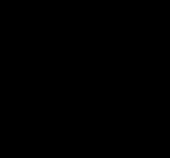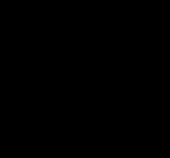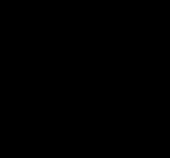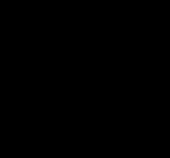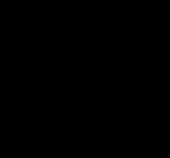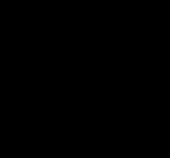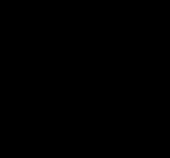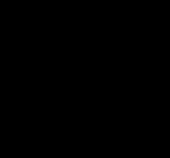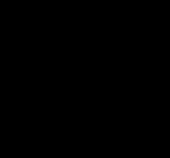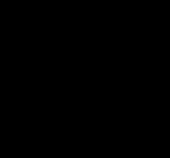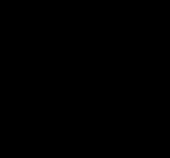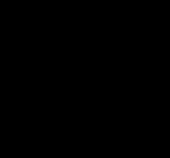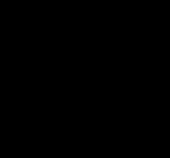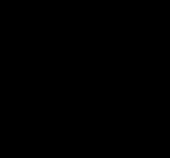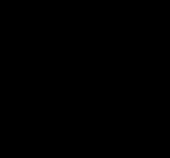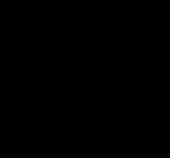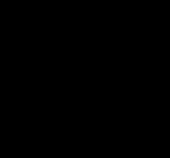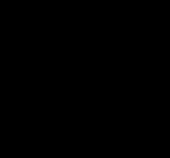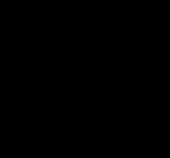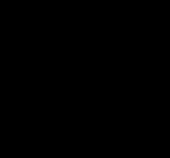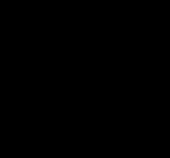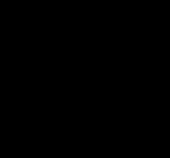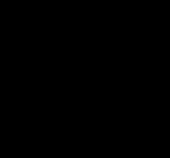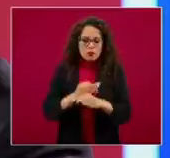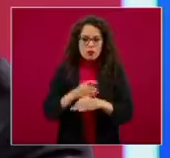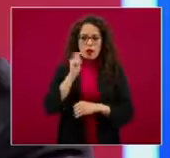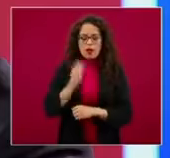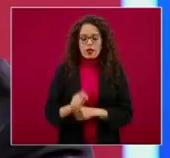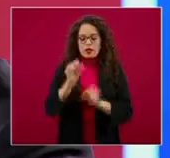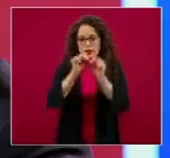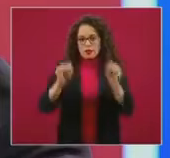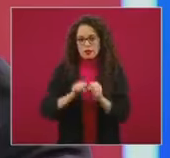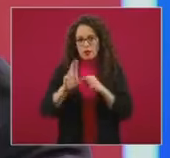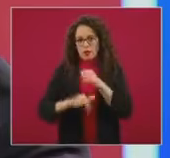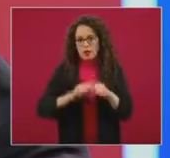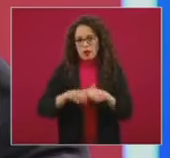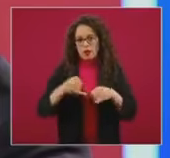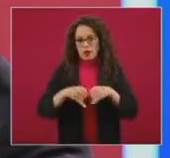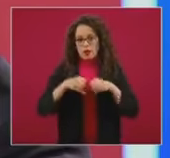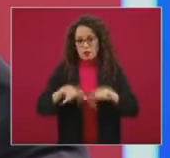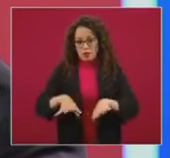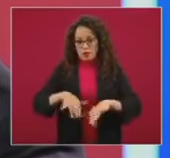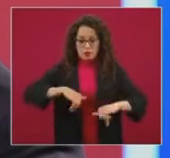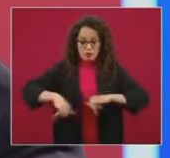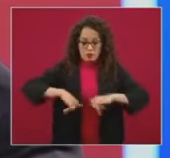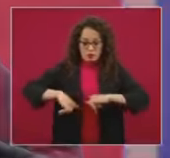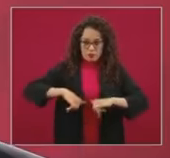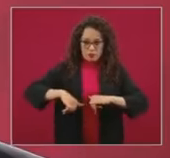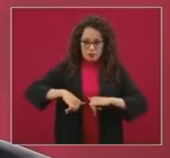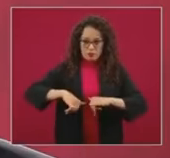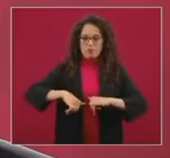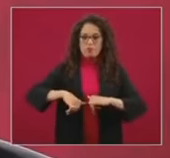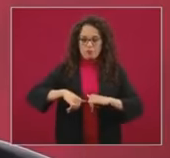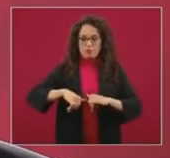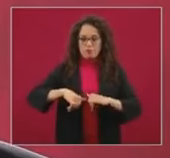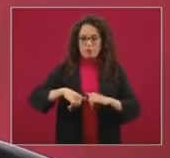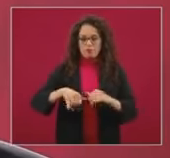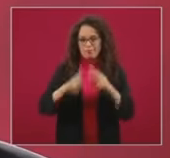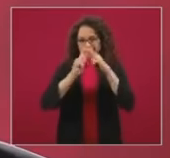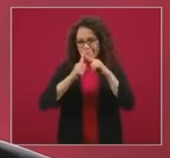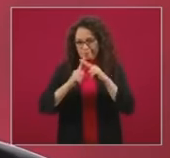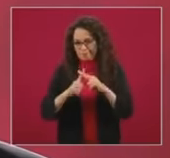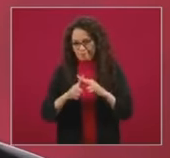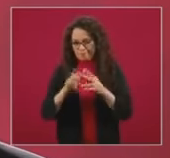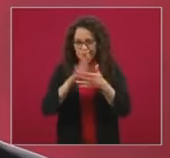tutela del Sistema Nacional de Información Estadística y Geográfica, que es el Inegi, y la importancia de esta